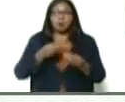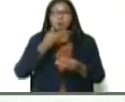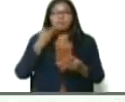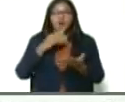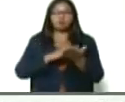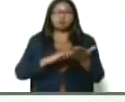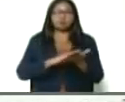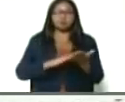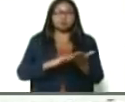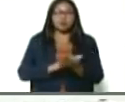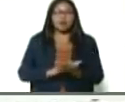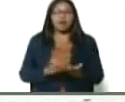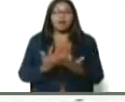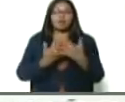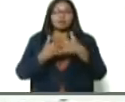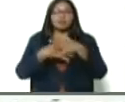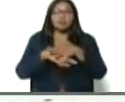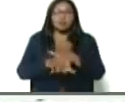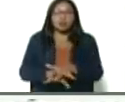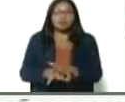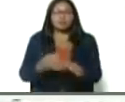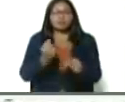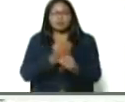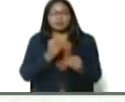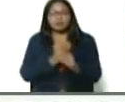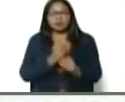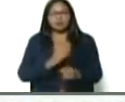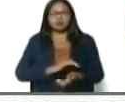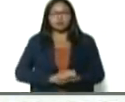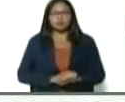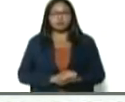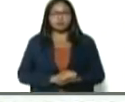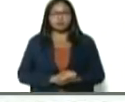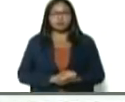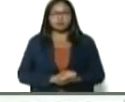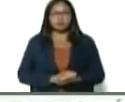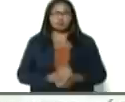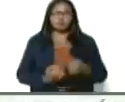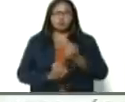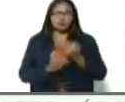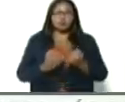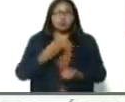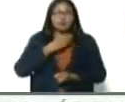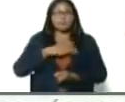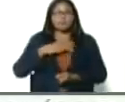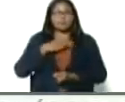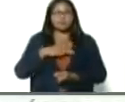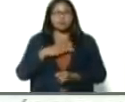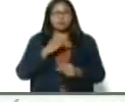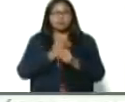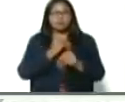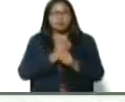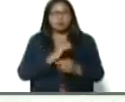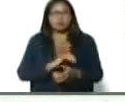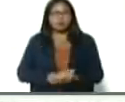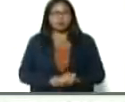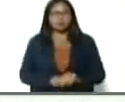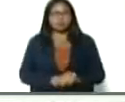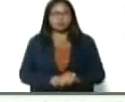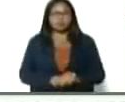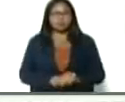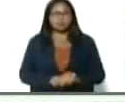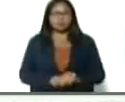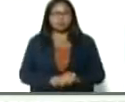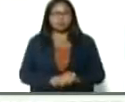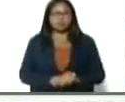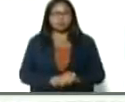Articulando, trabajando, con la gran misión agrovenezuela, con las